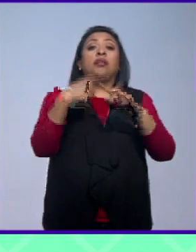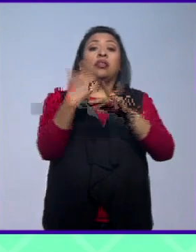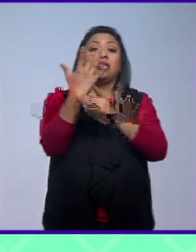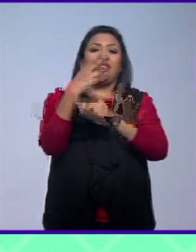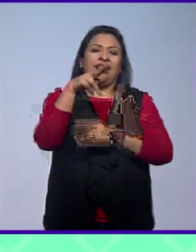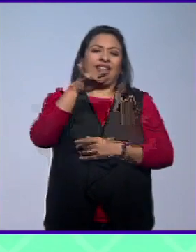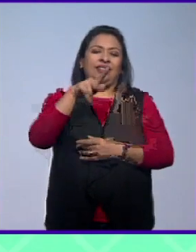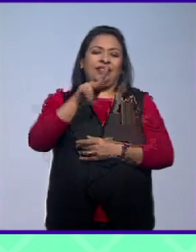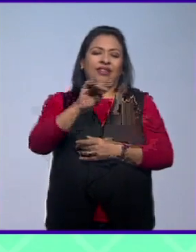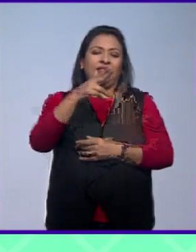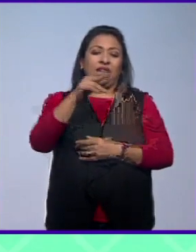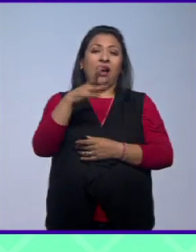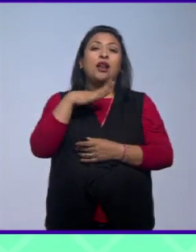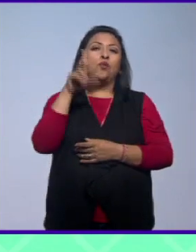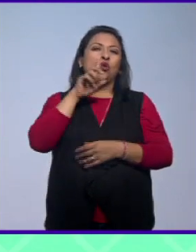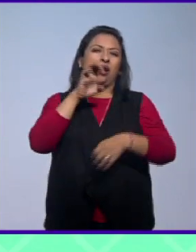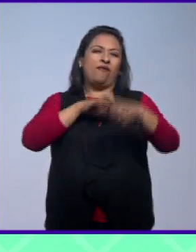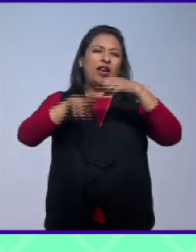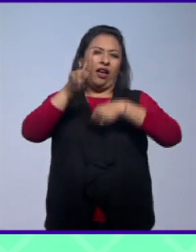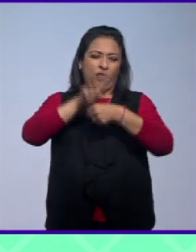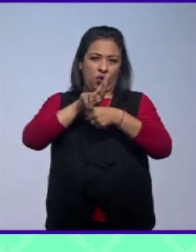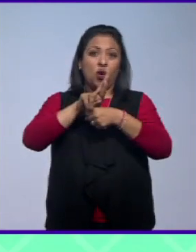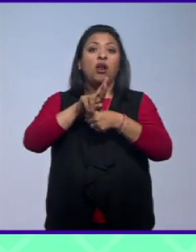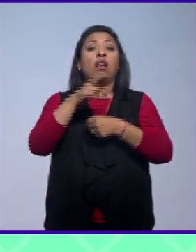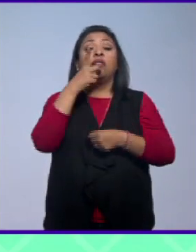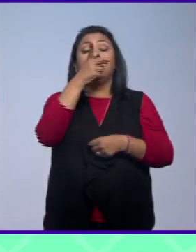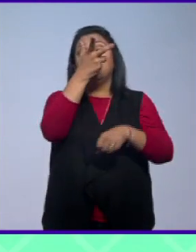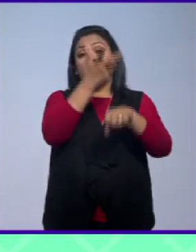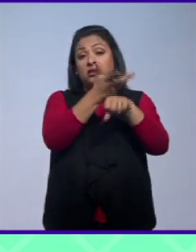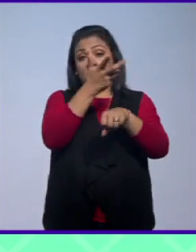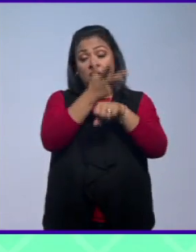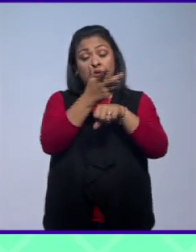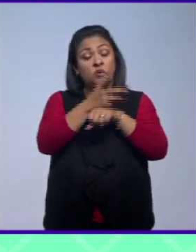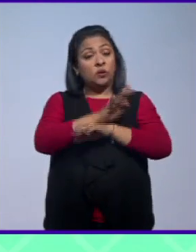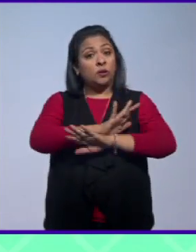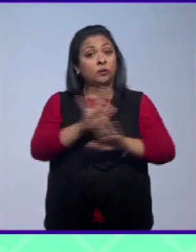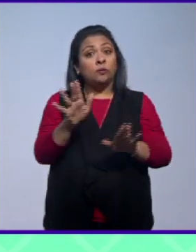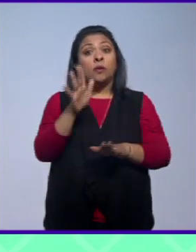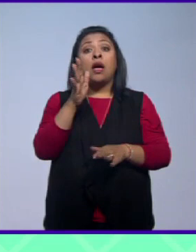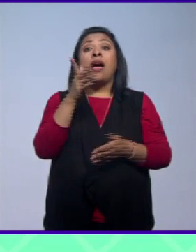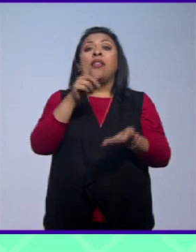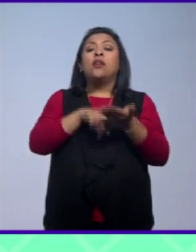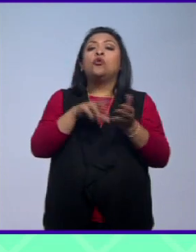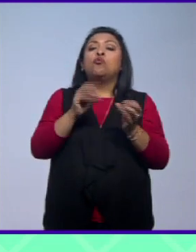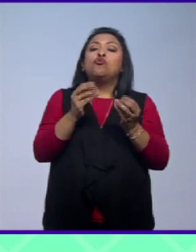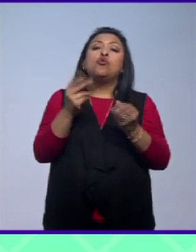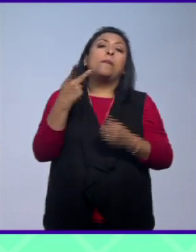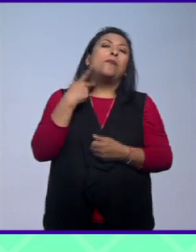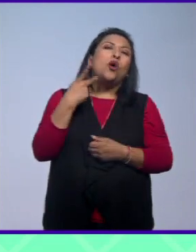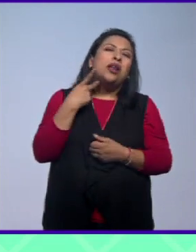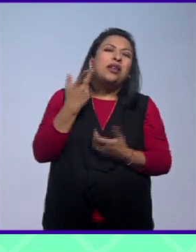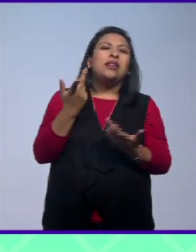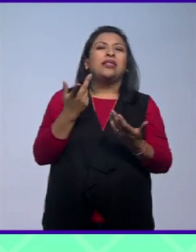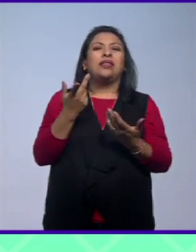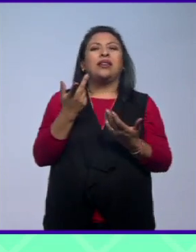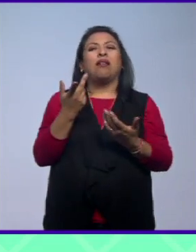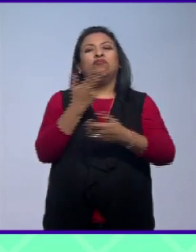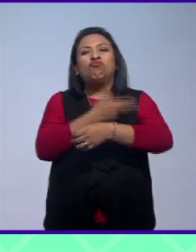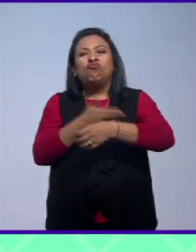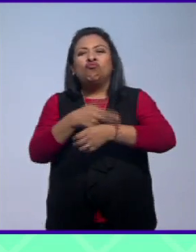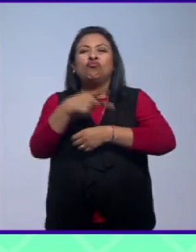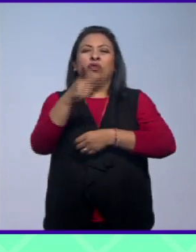Haley la embajadora ante el organismo quien calificó por supuesto de Estados Unidos a esta instancia como un nido de motivaciones de motivaciones la diplomacia